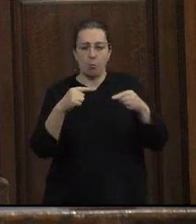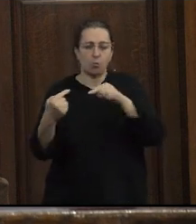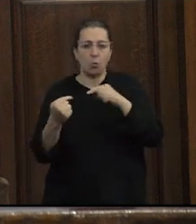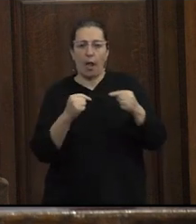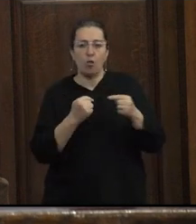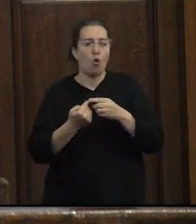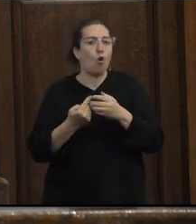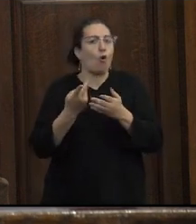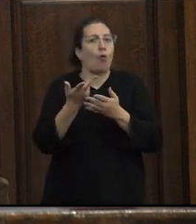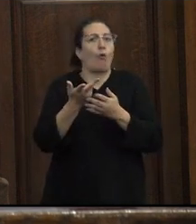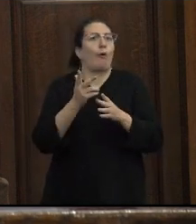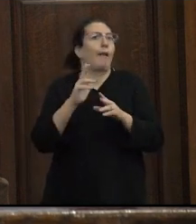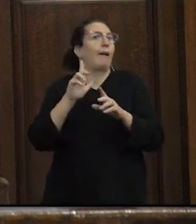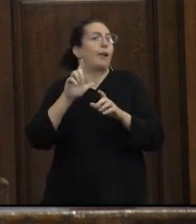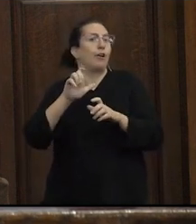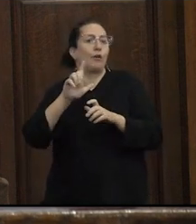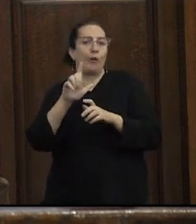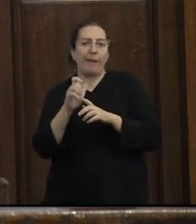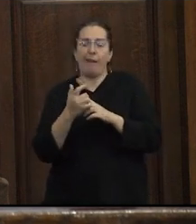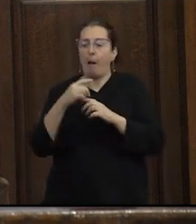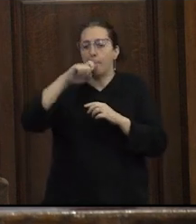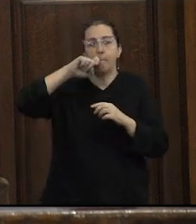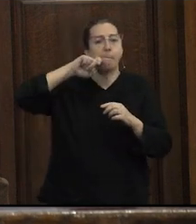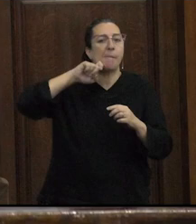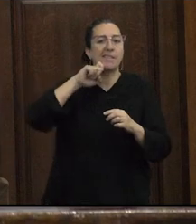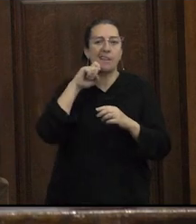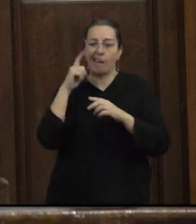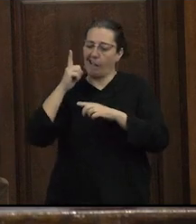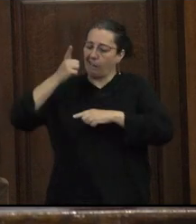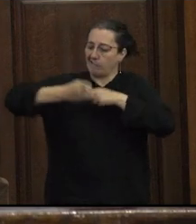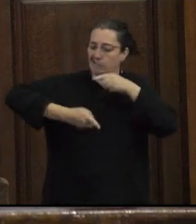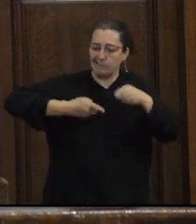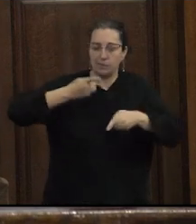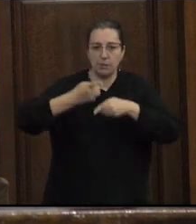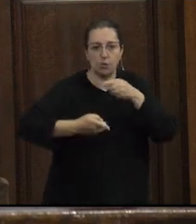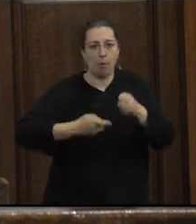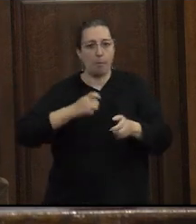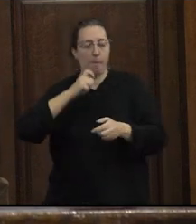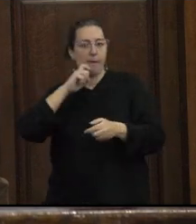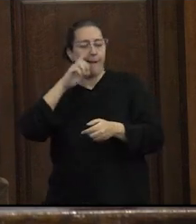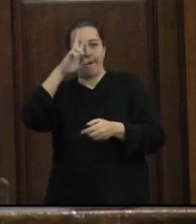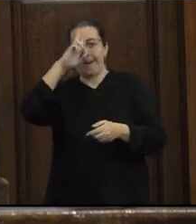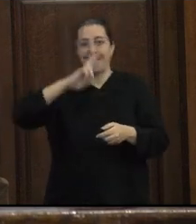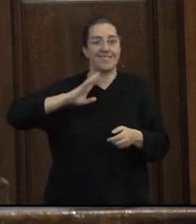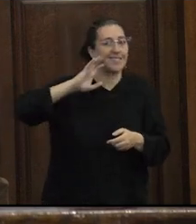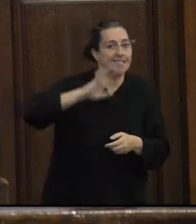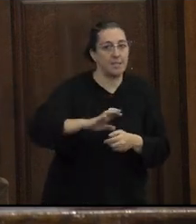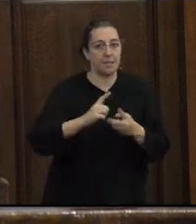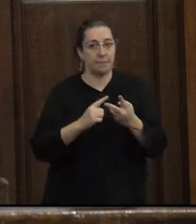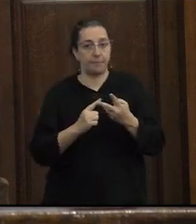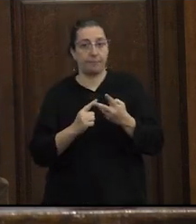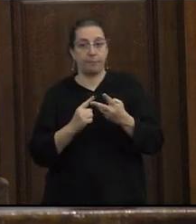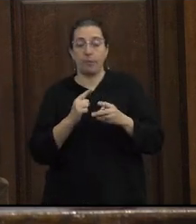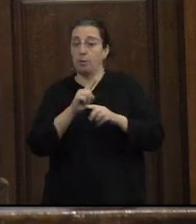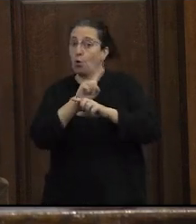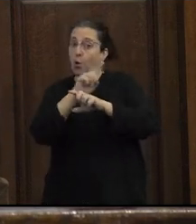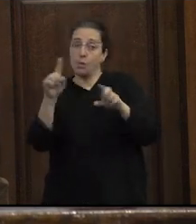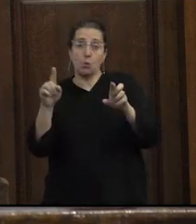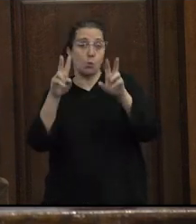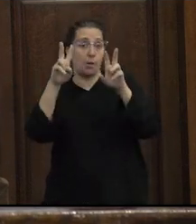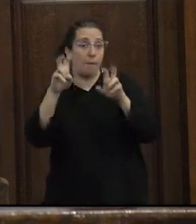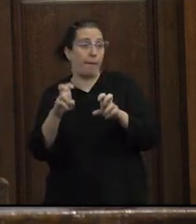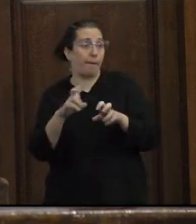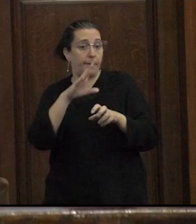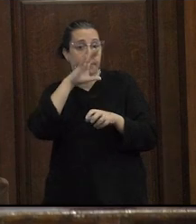heteronormativas patriarcales racistas y capacitistas no se trata del terreno de los grandes actos de resistencia